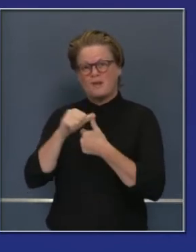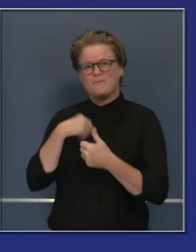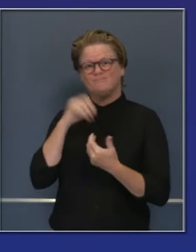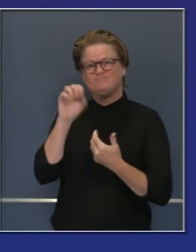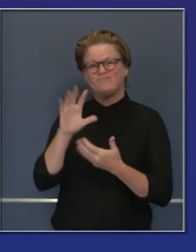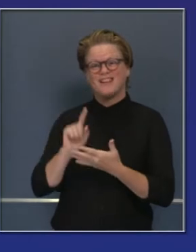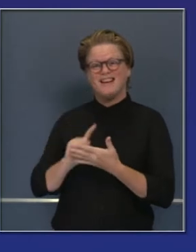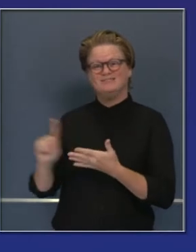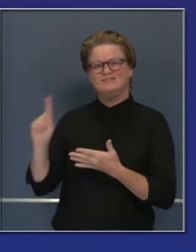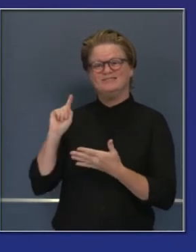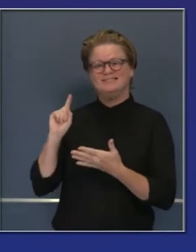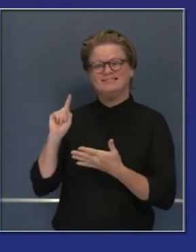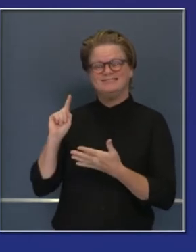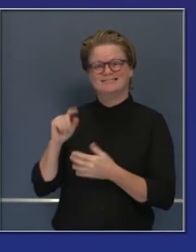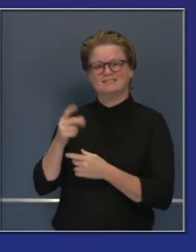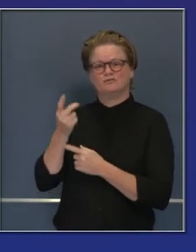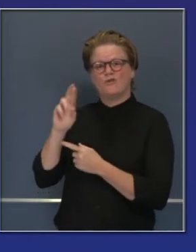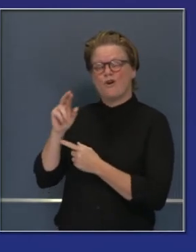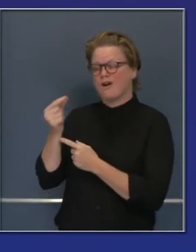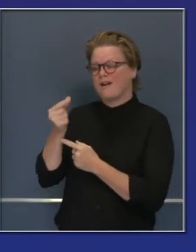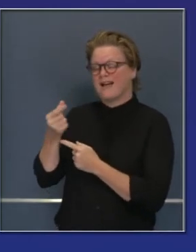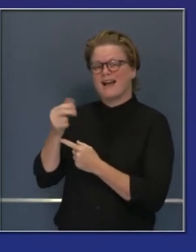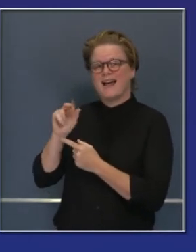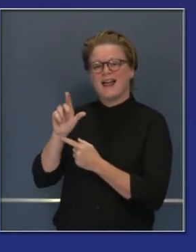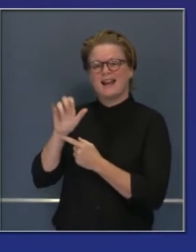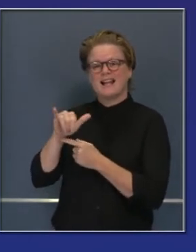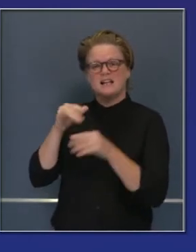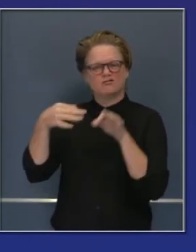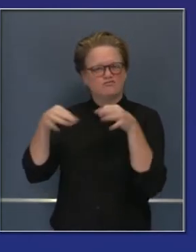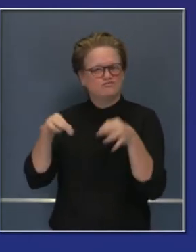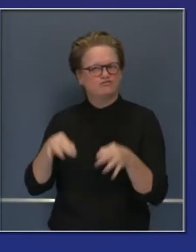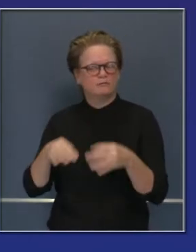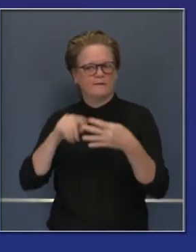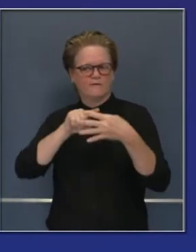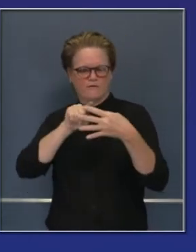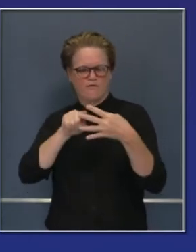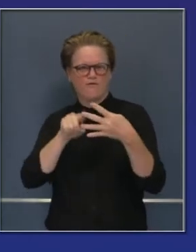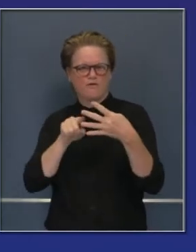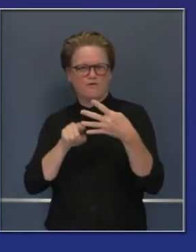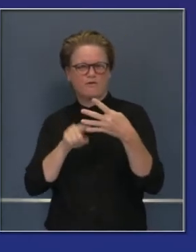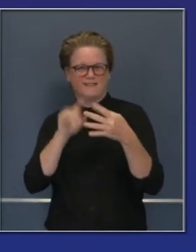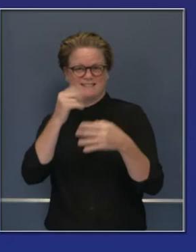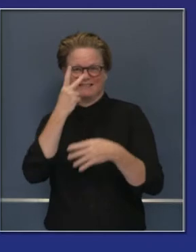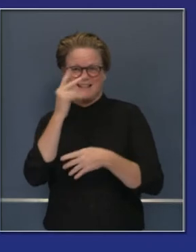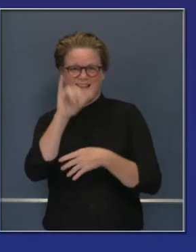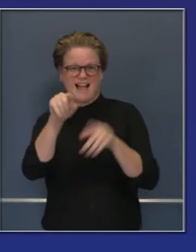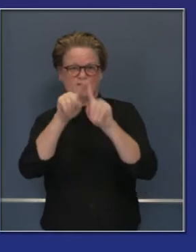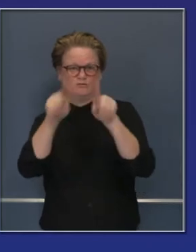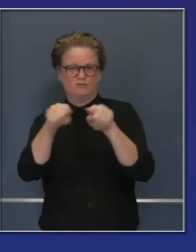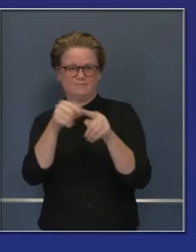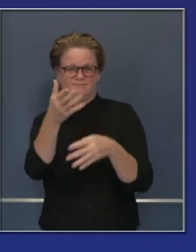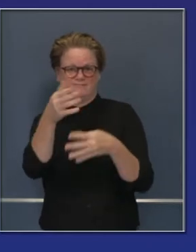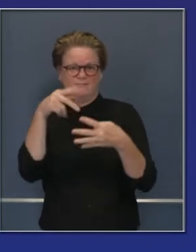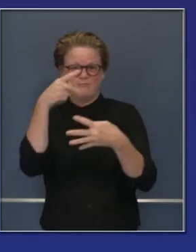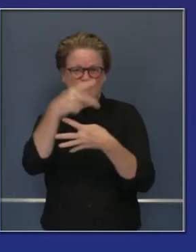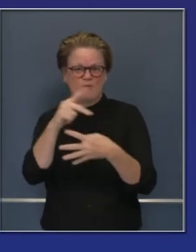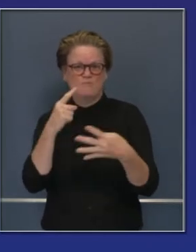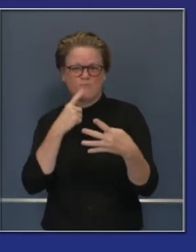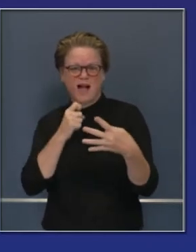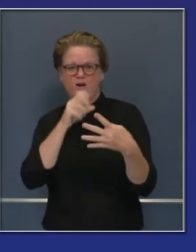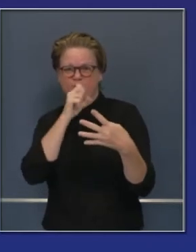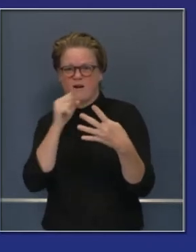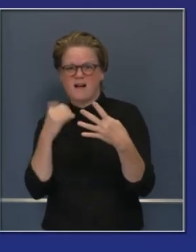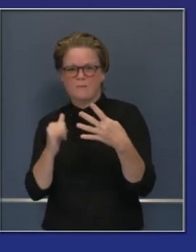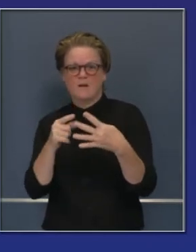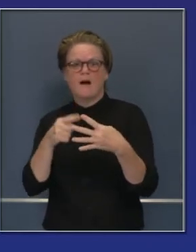Sobre estos anuncios de la semana pasada, en la presentación del Dr. Galli, vieron ustedes el siguiente mapa. Condados